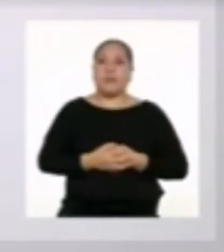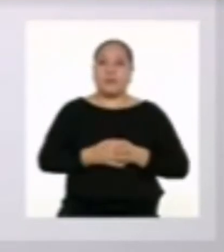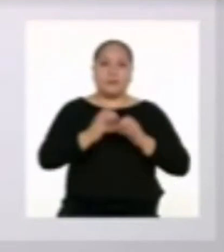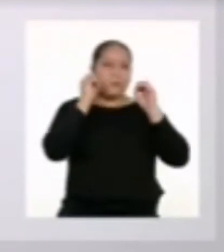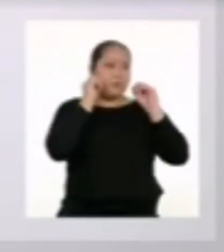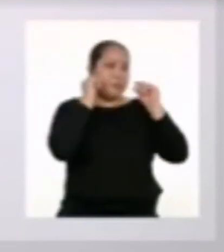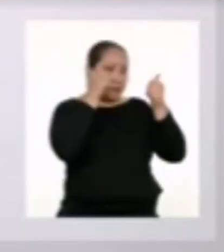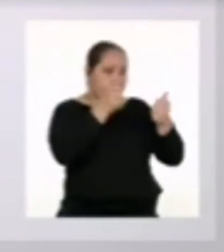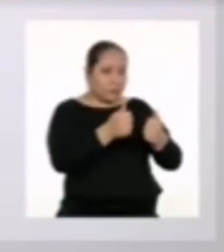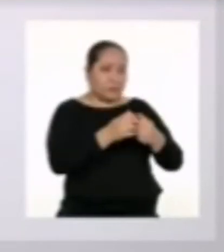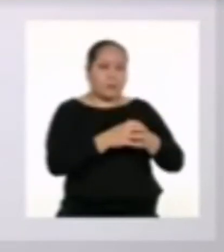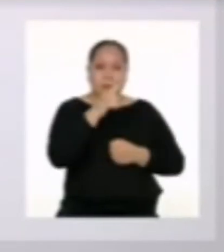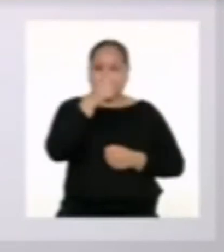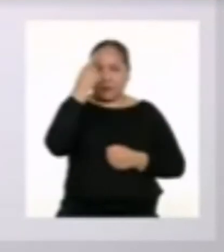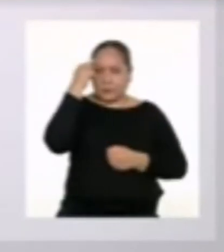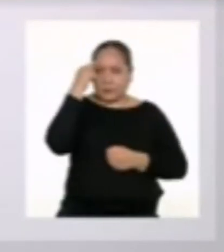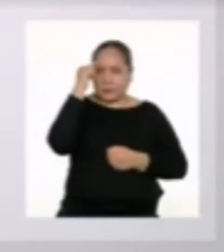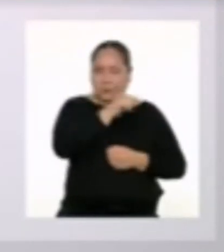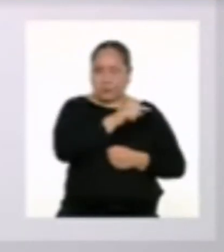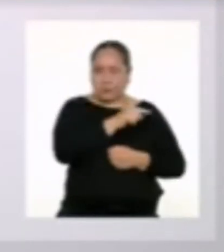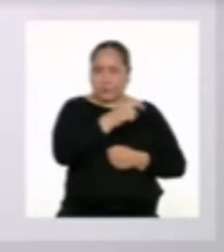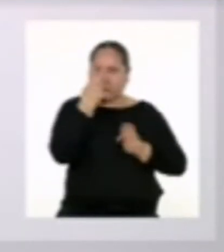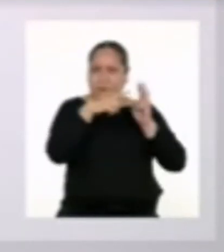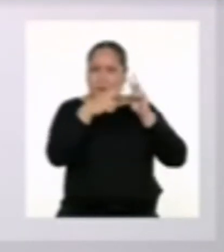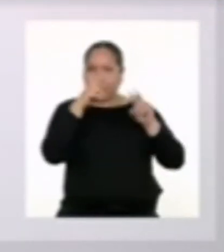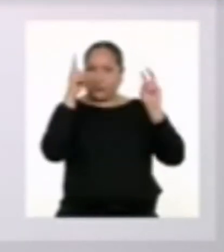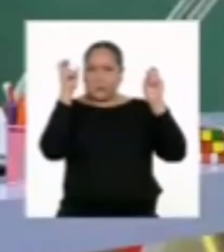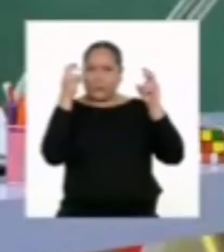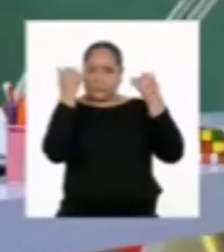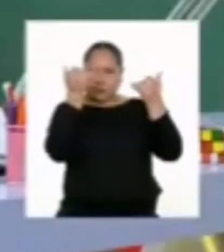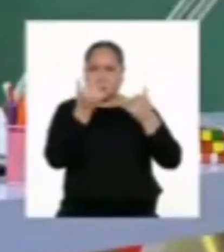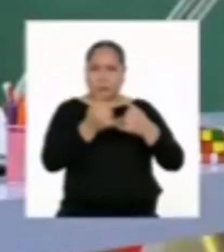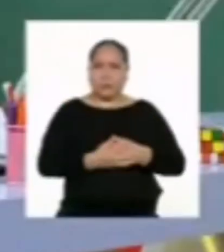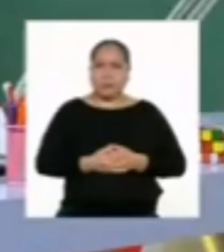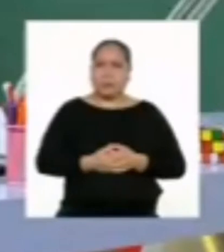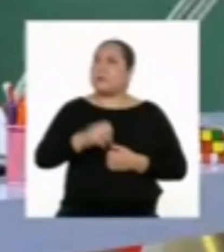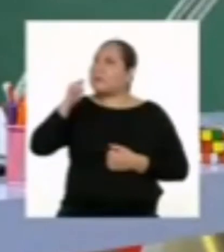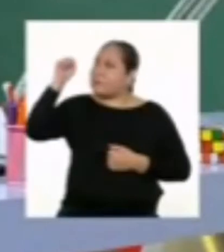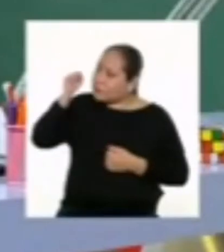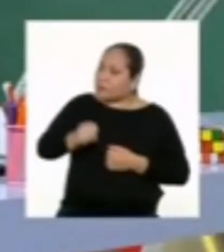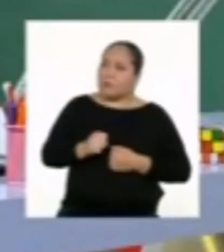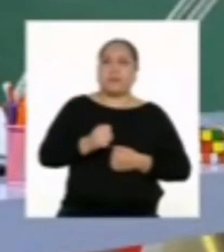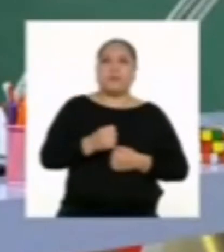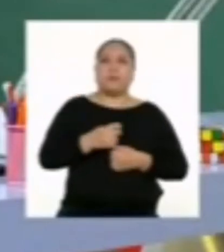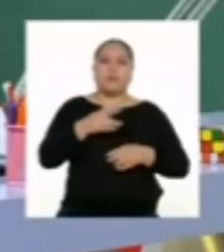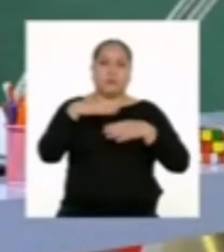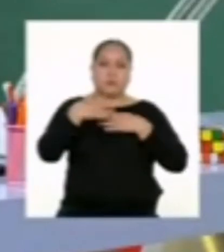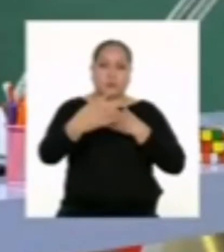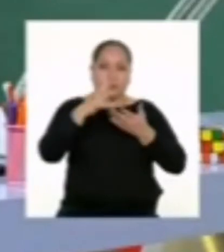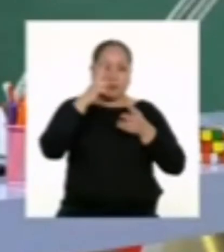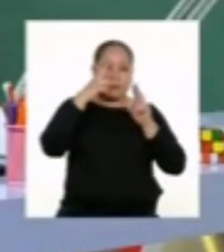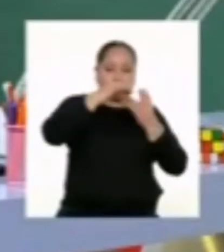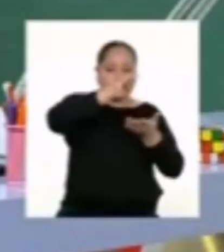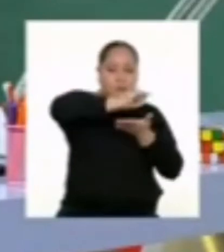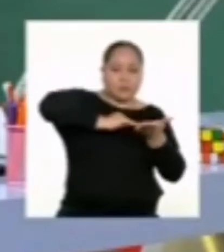Muy bien, ¿y te parece correcto tocar ese tema en este momento? Claro, después de leer los mensajes de Carla y Juan